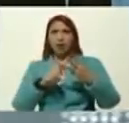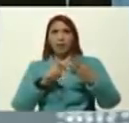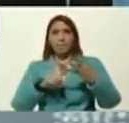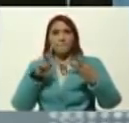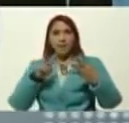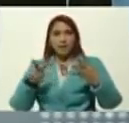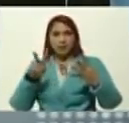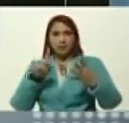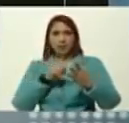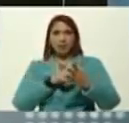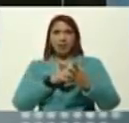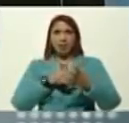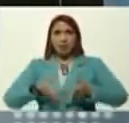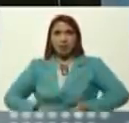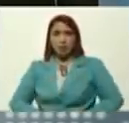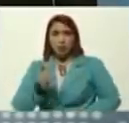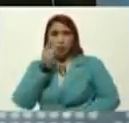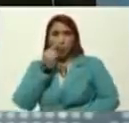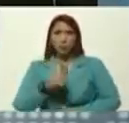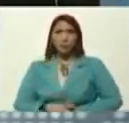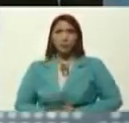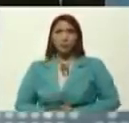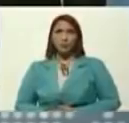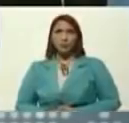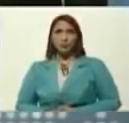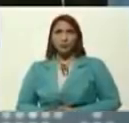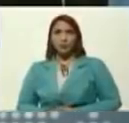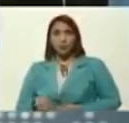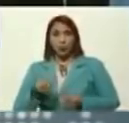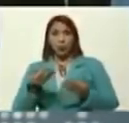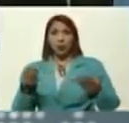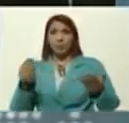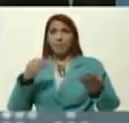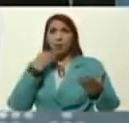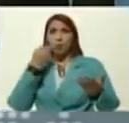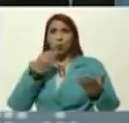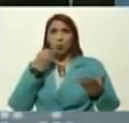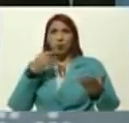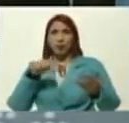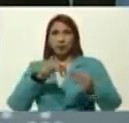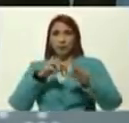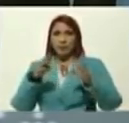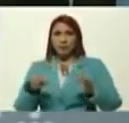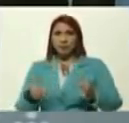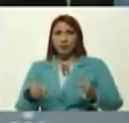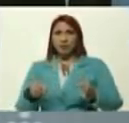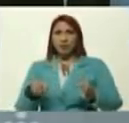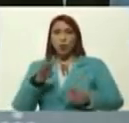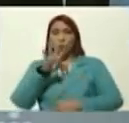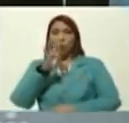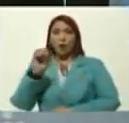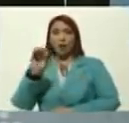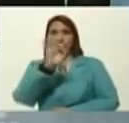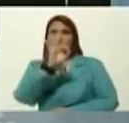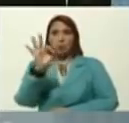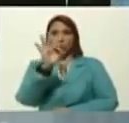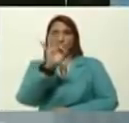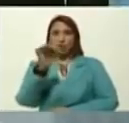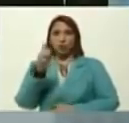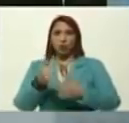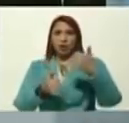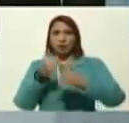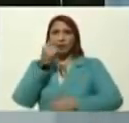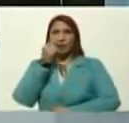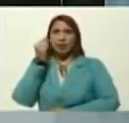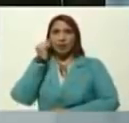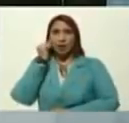Nicolás Ernesto, Galíndez, ustedes que son los más jóvenes, esta mesa, el 40%, los candidatos,